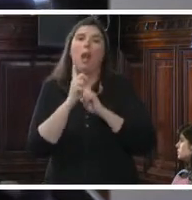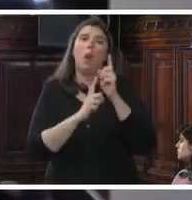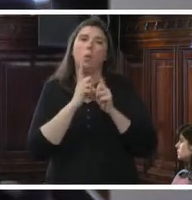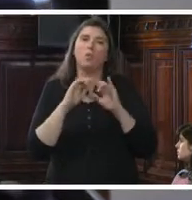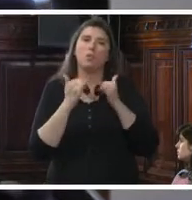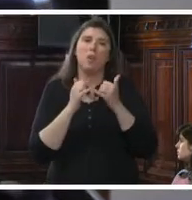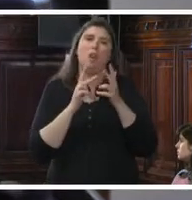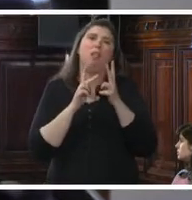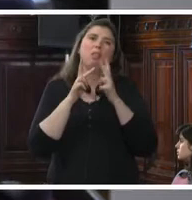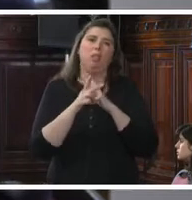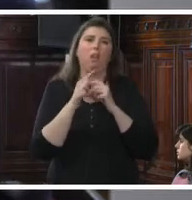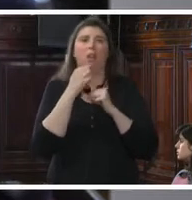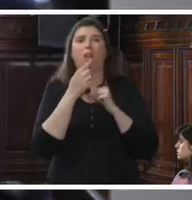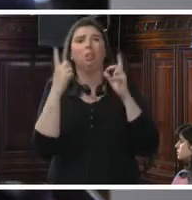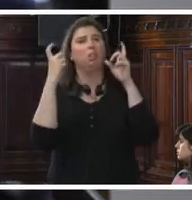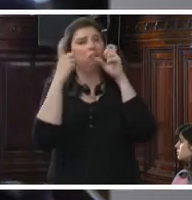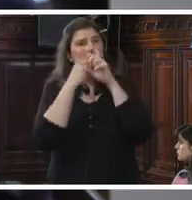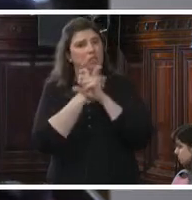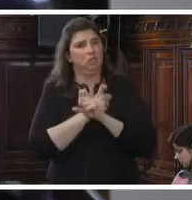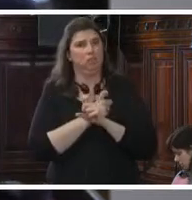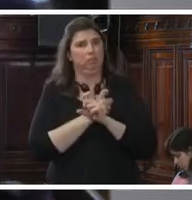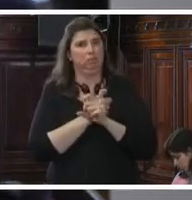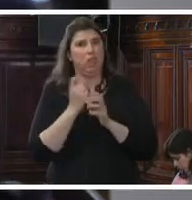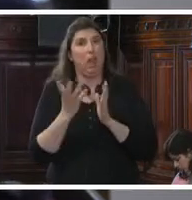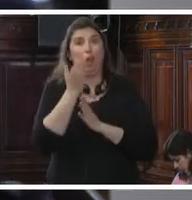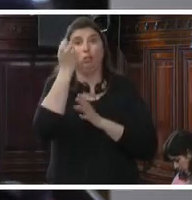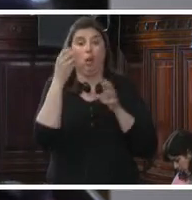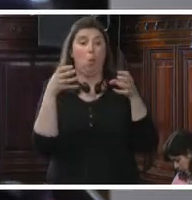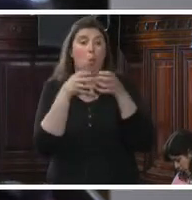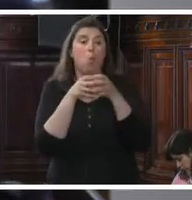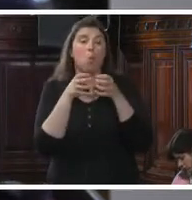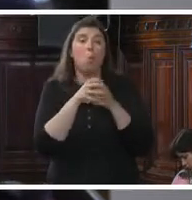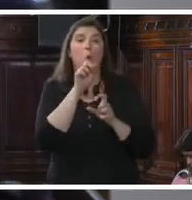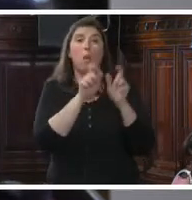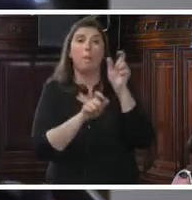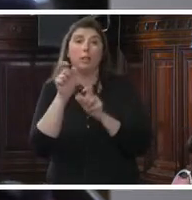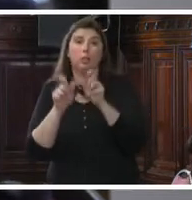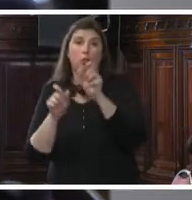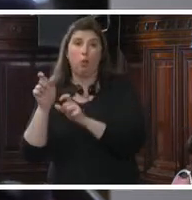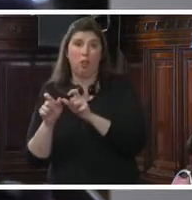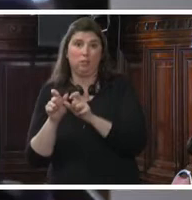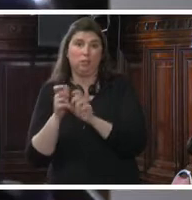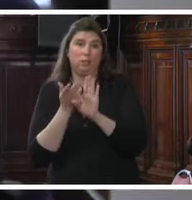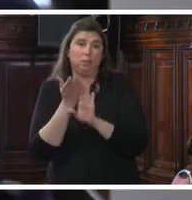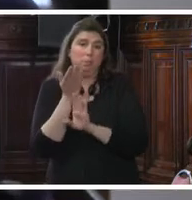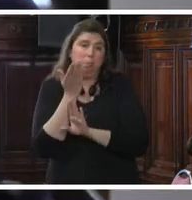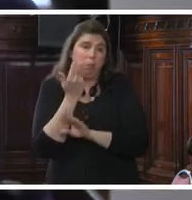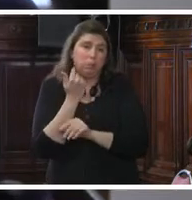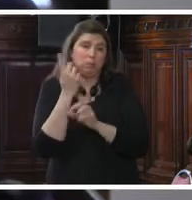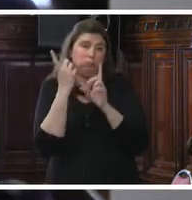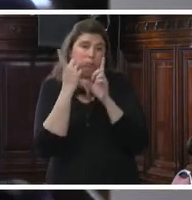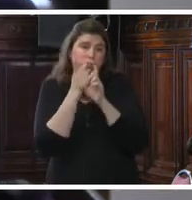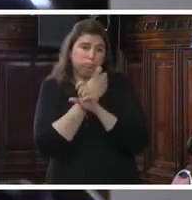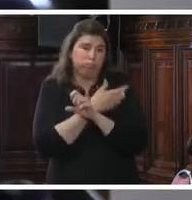que es difícil encontrar un grupo de personas más vulnerables que las